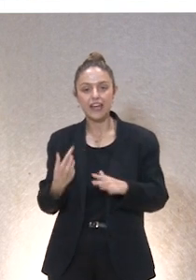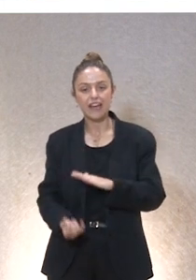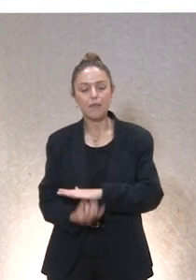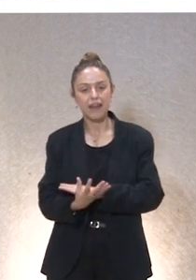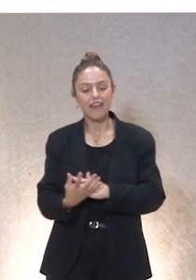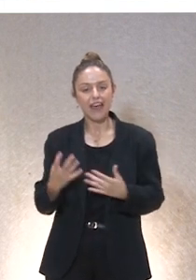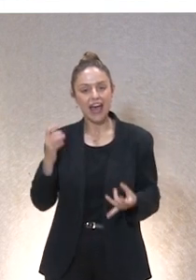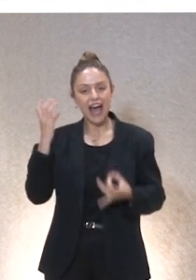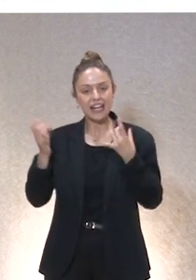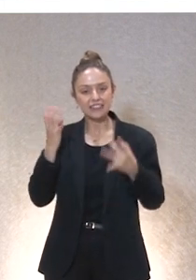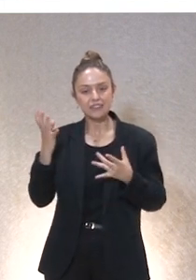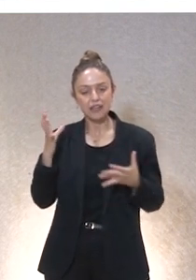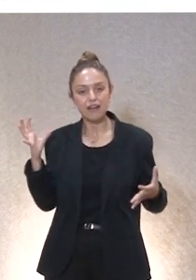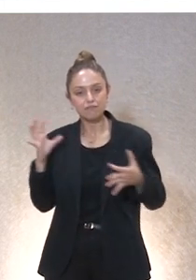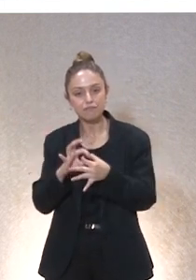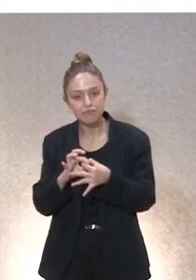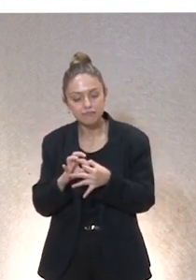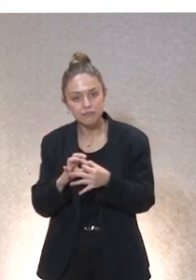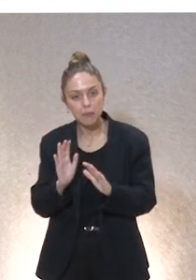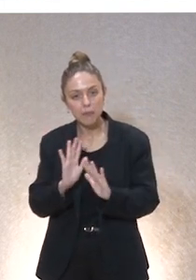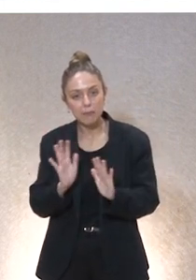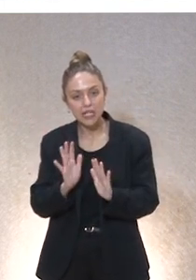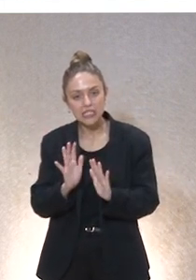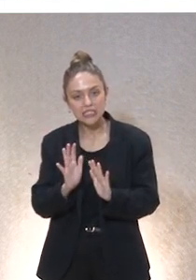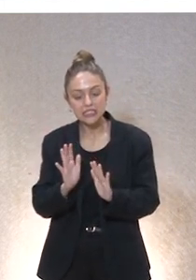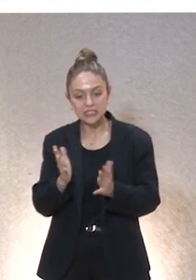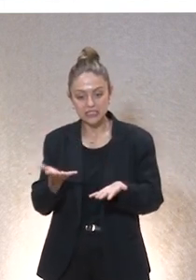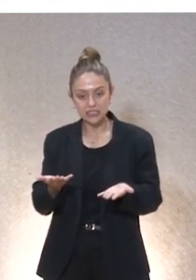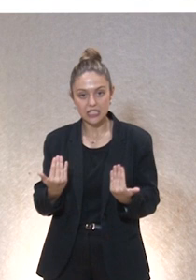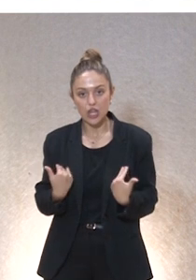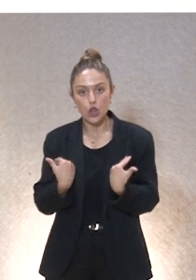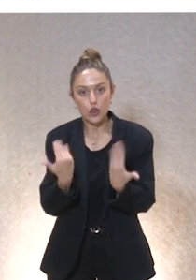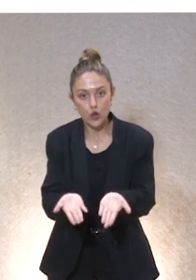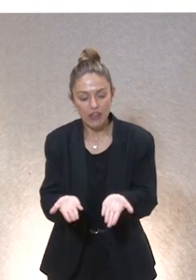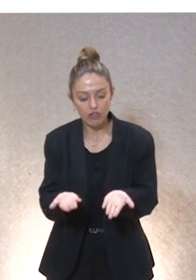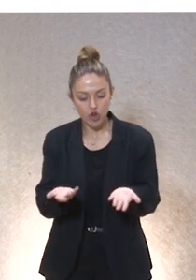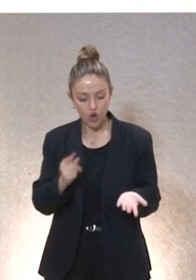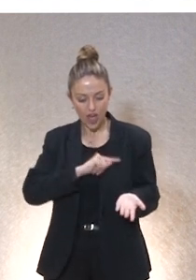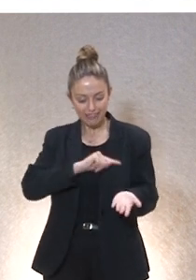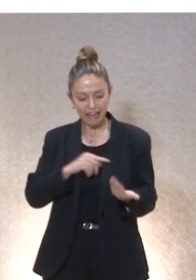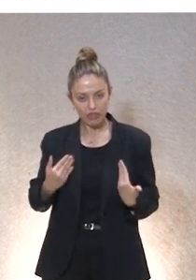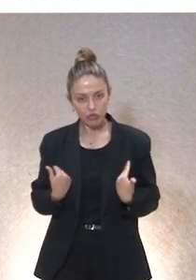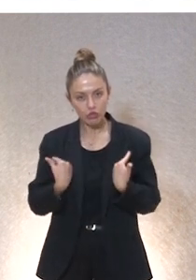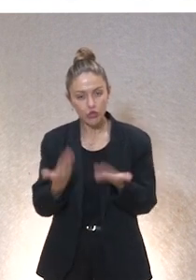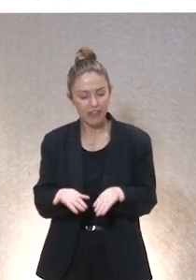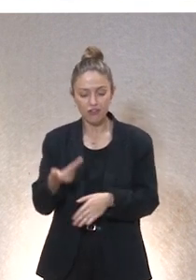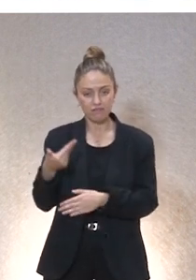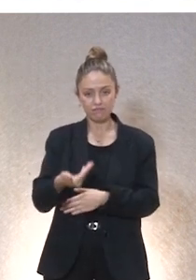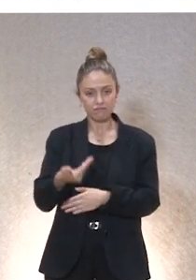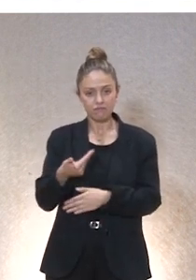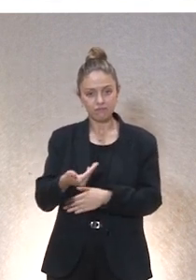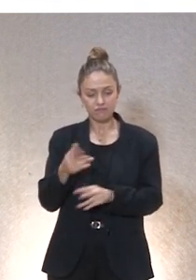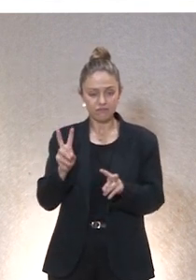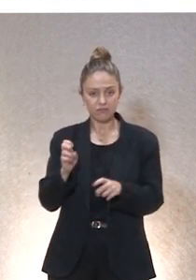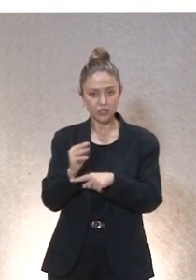tipo de actividad relacionada no sólo con la donación o con la ética de la donación que es fundamental en el